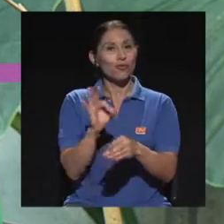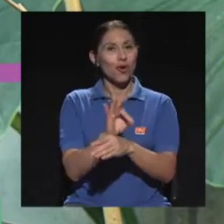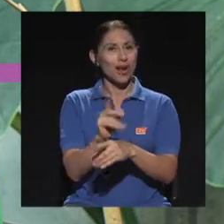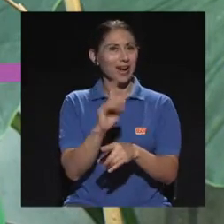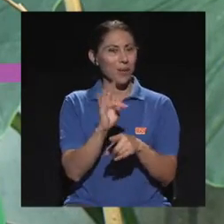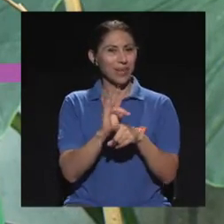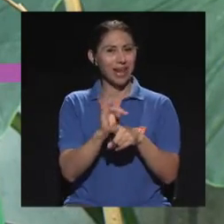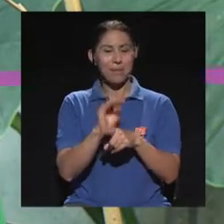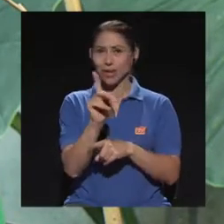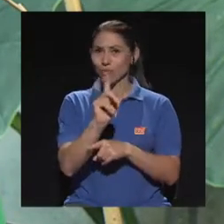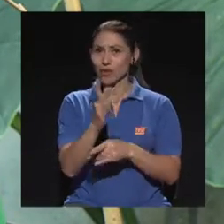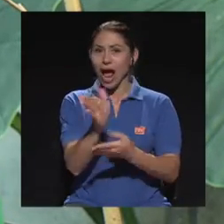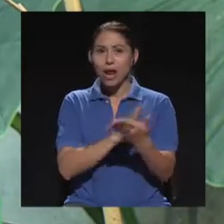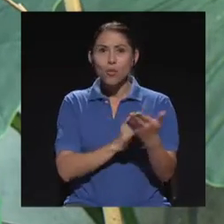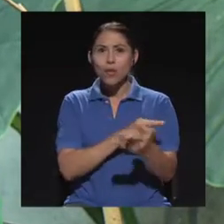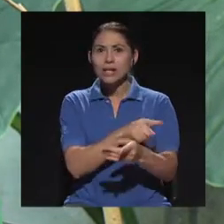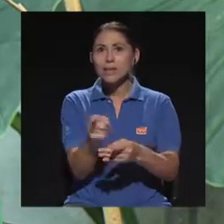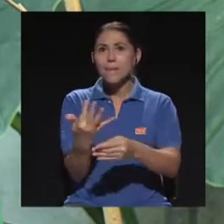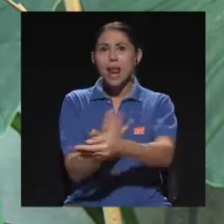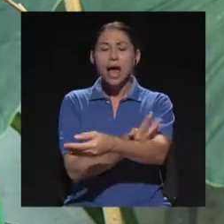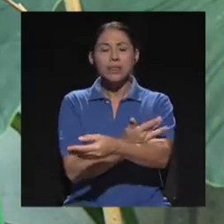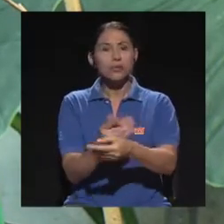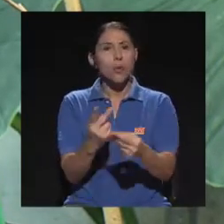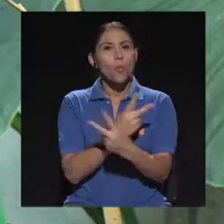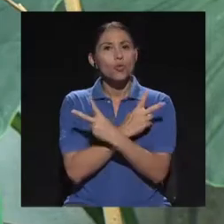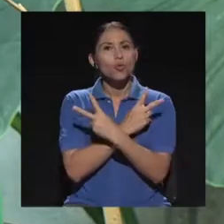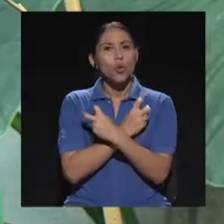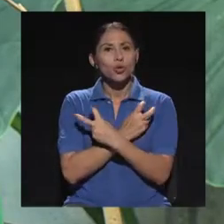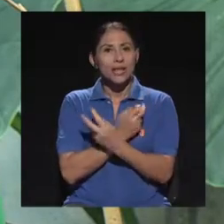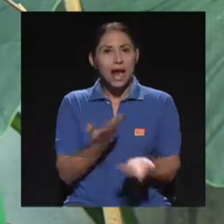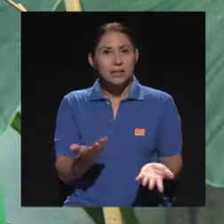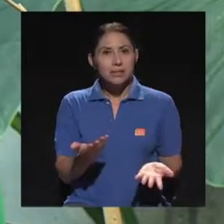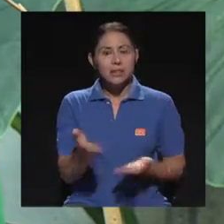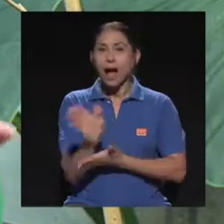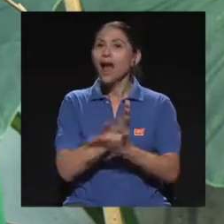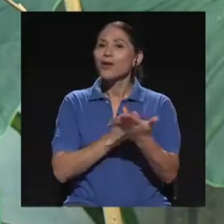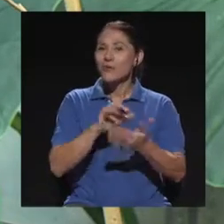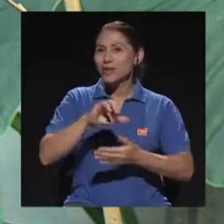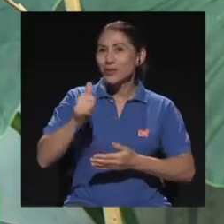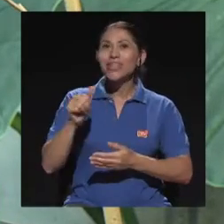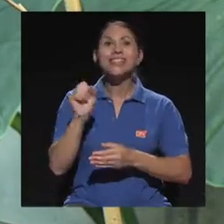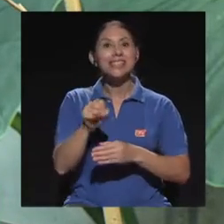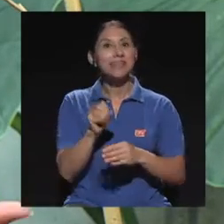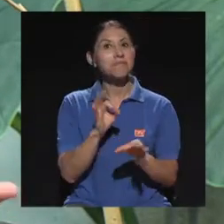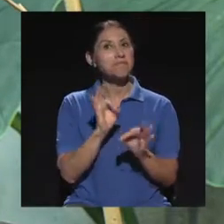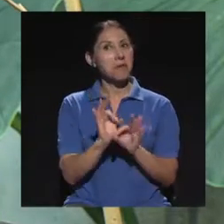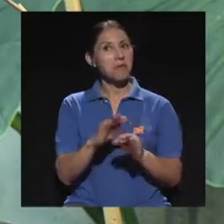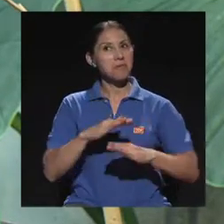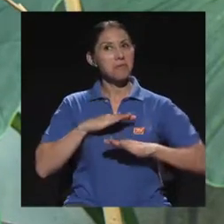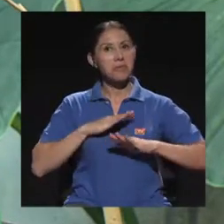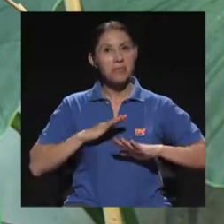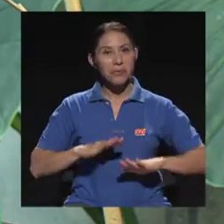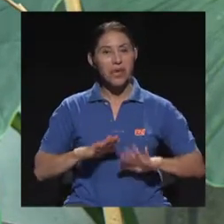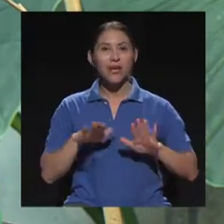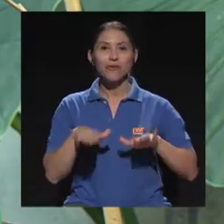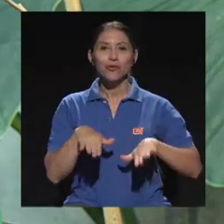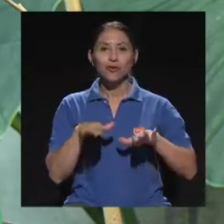plantas, hablemos de plantas que son totalmente tóxicas, ¿verdad? Y hay otras que sí funcionan y hay otras que no funcionan,